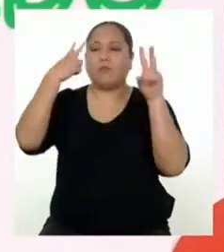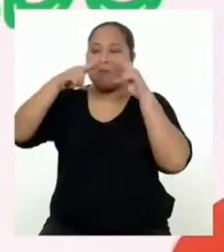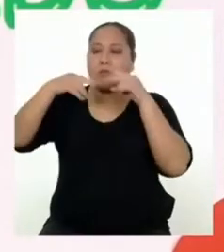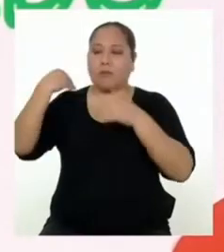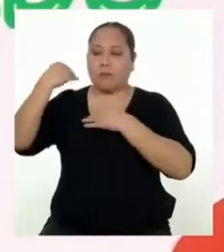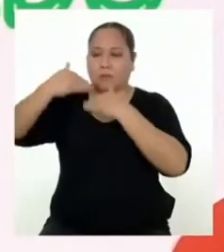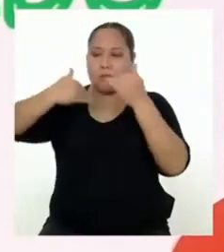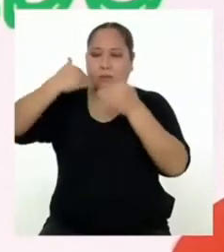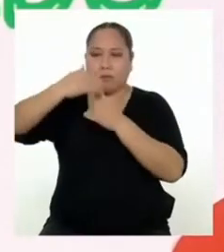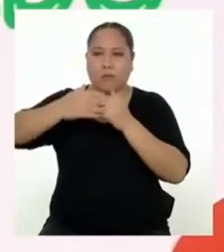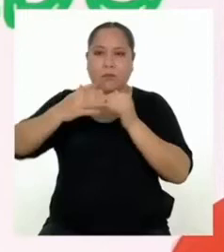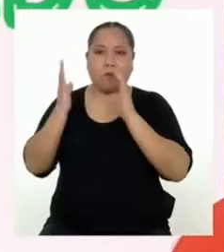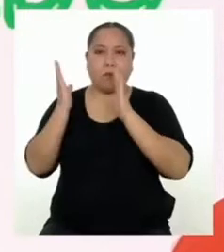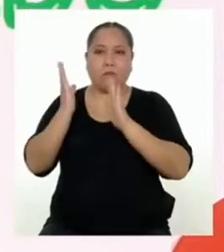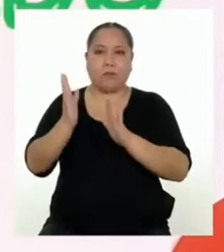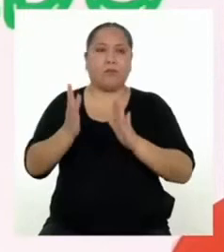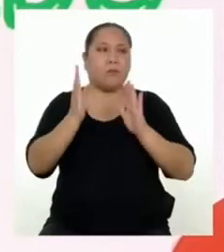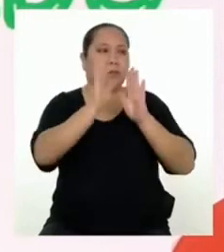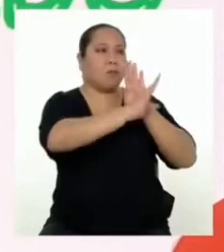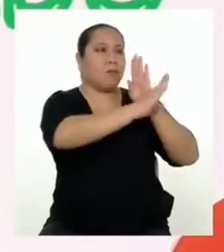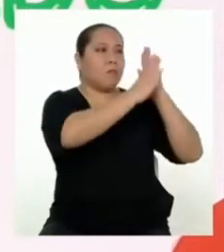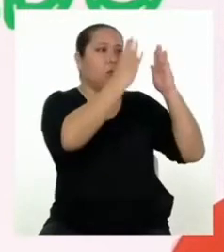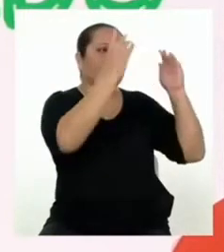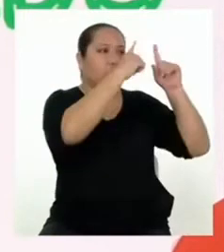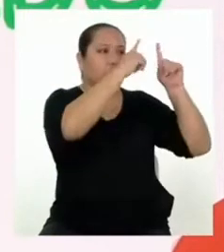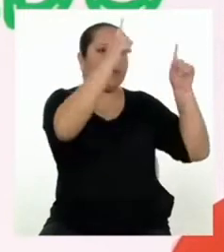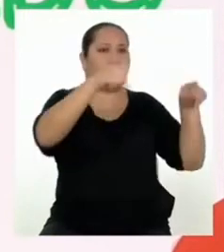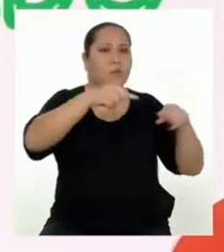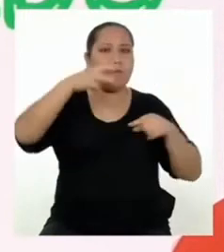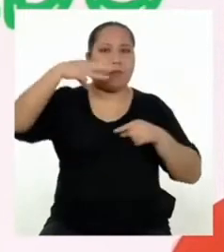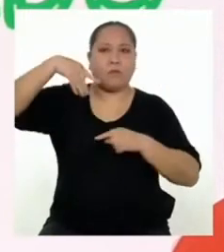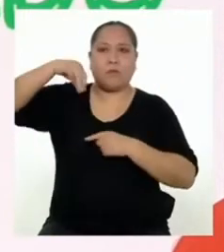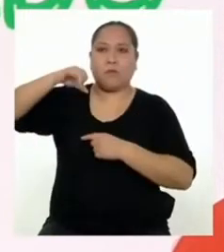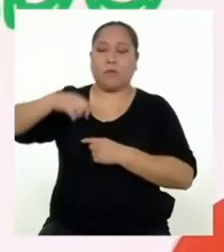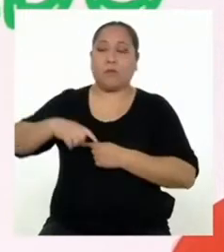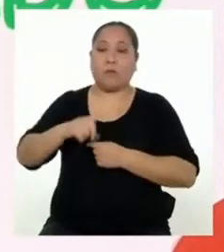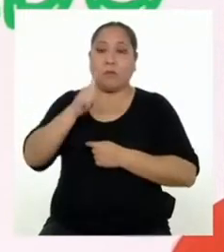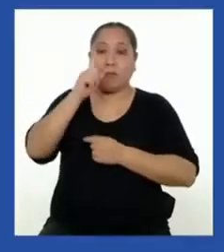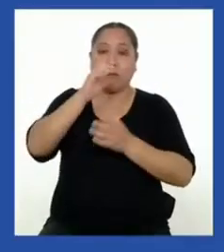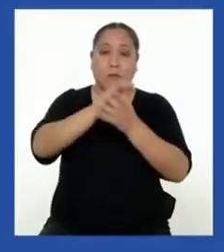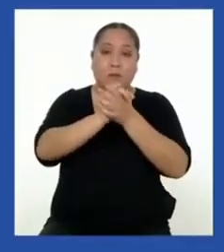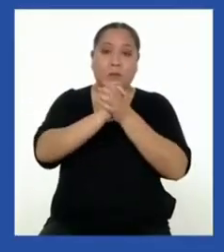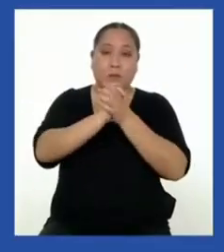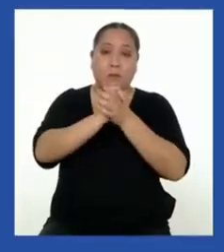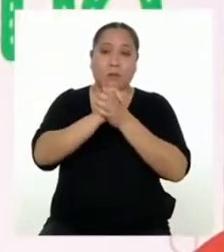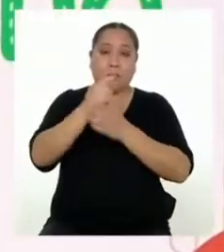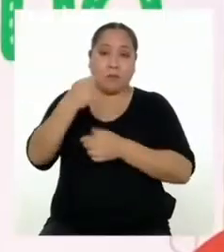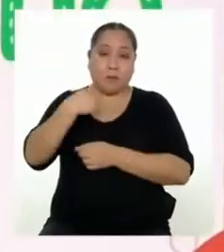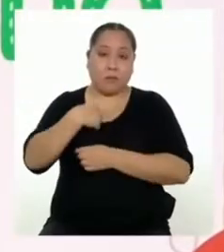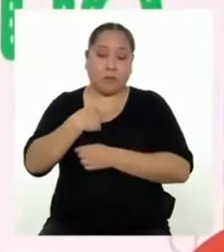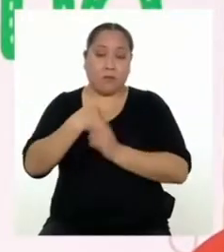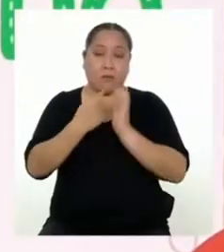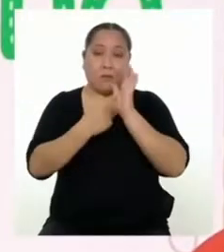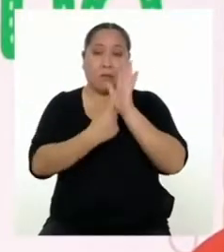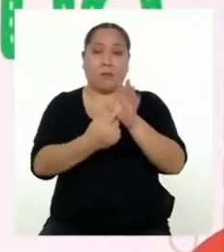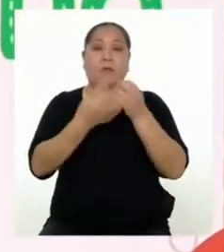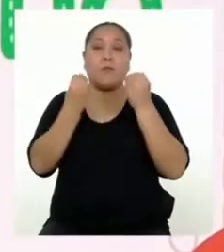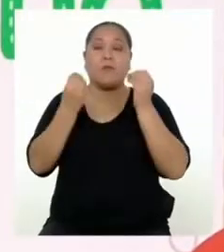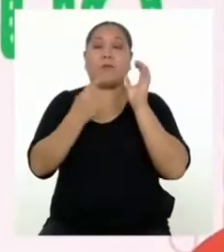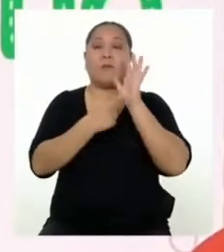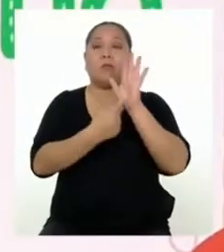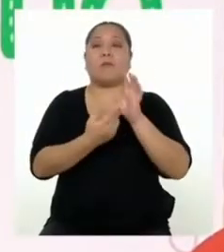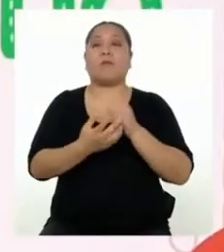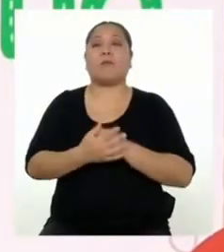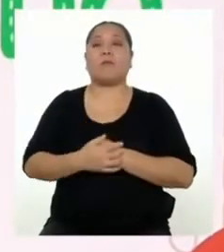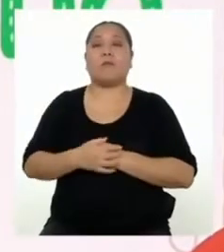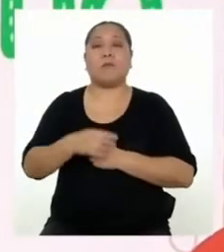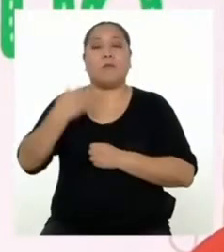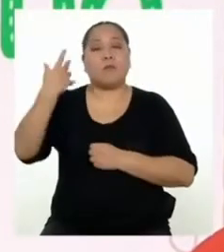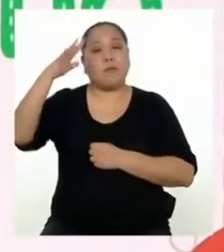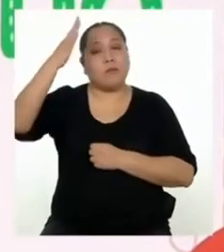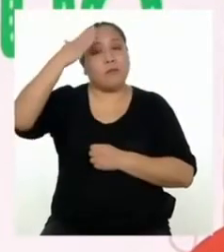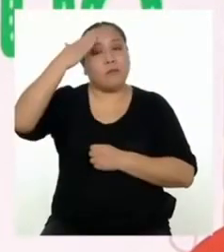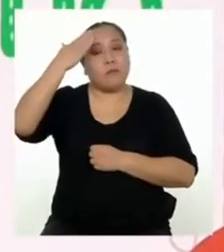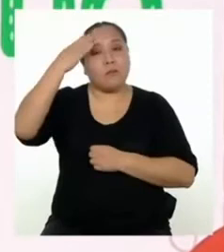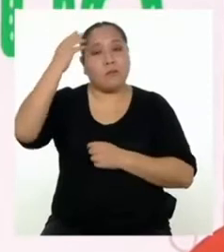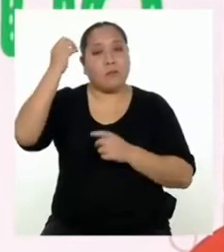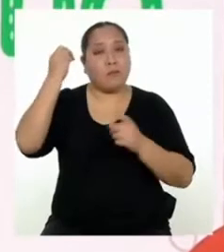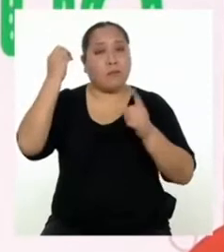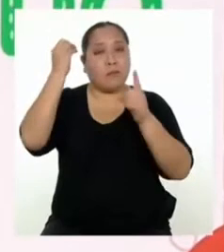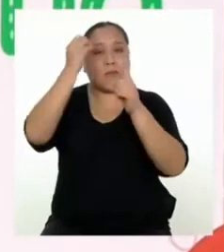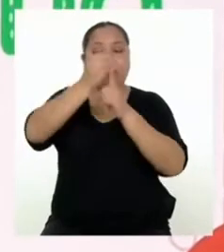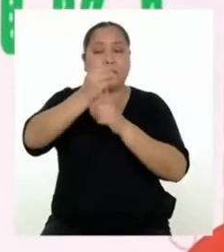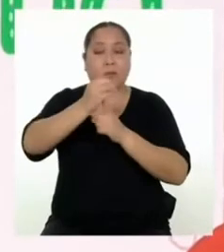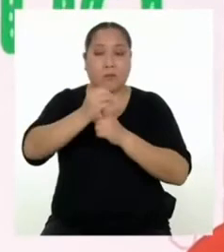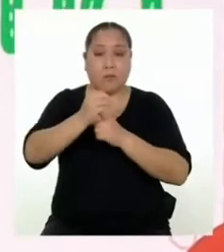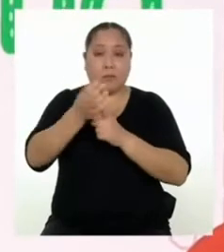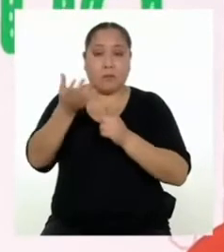periódico mural y una de sus compañeras y yo les mostramos cómo habían quedado. Como sabemos, el reto que tenemos pendiente